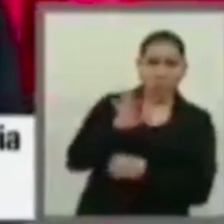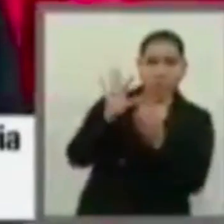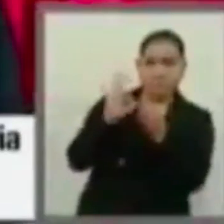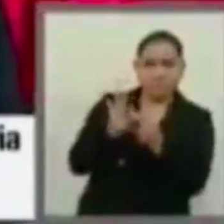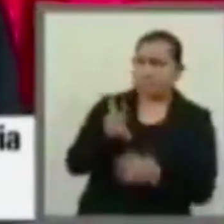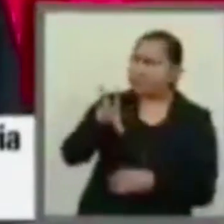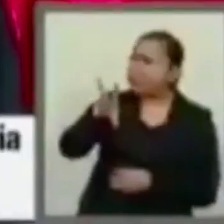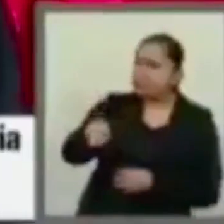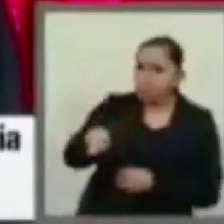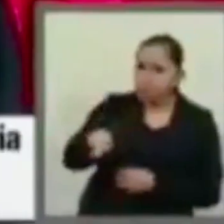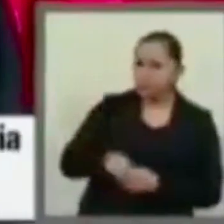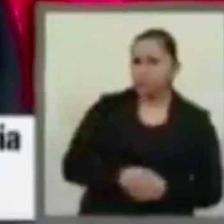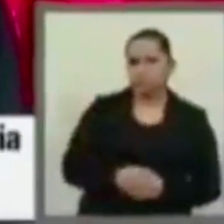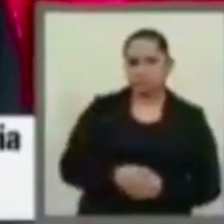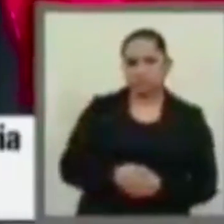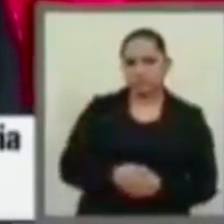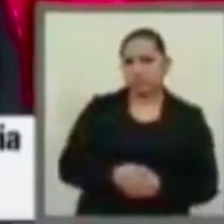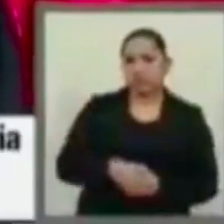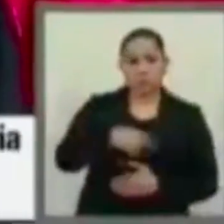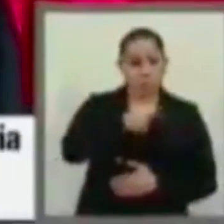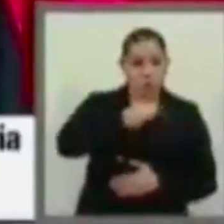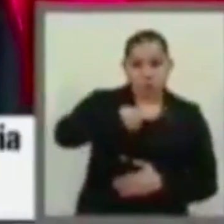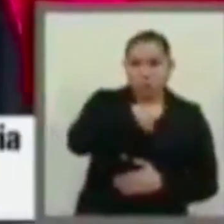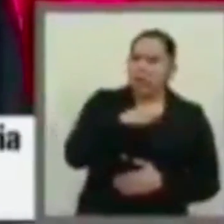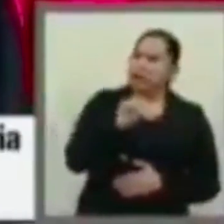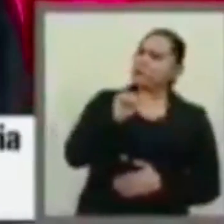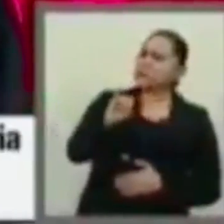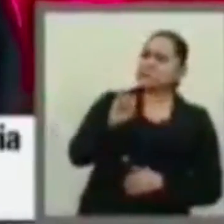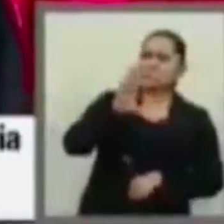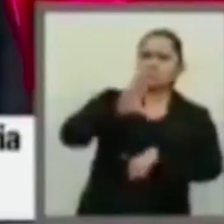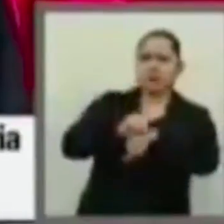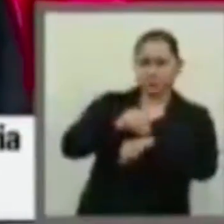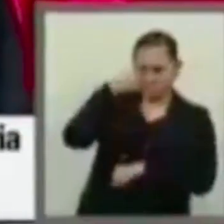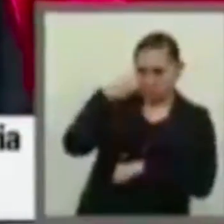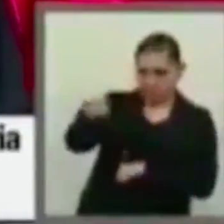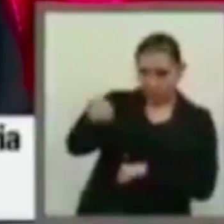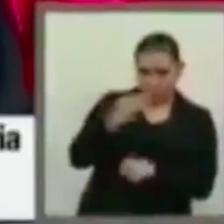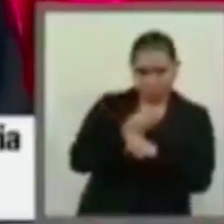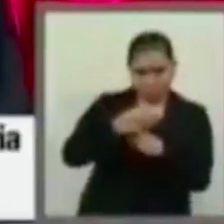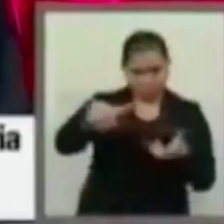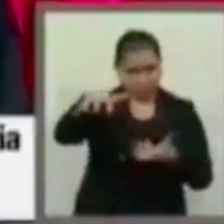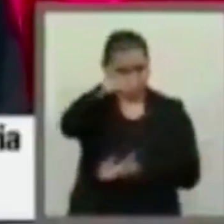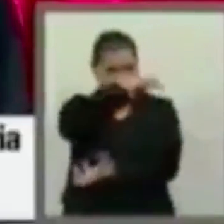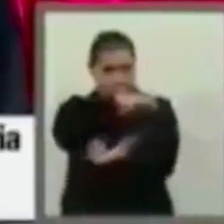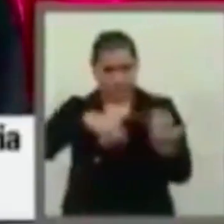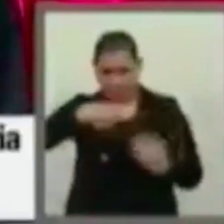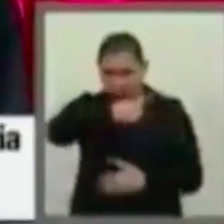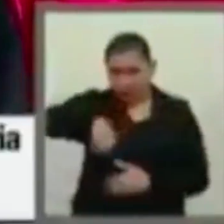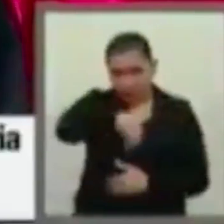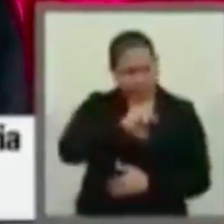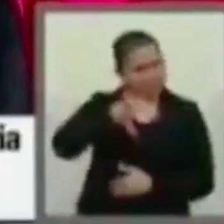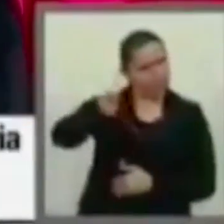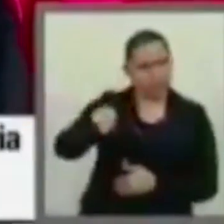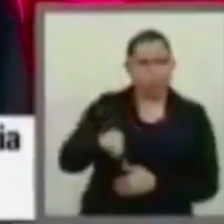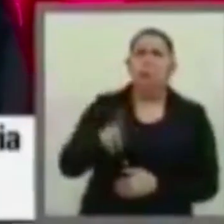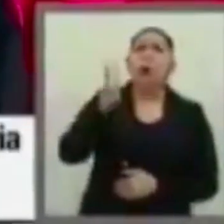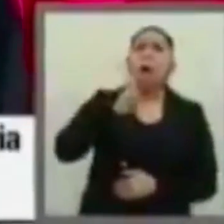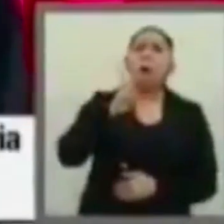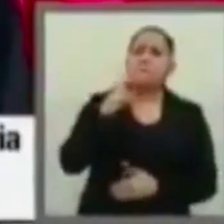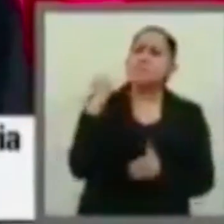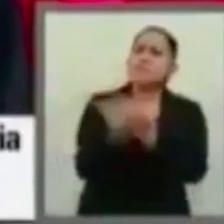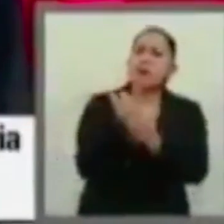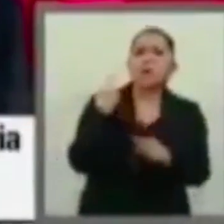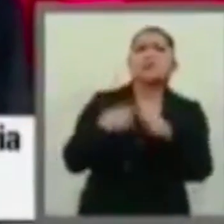No permitiremos que usted ponga desorden en este Congreso, a ver quién gana, un